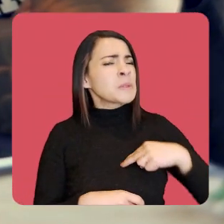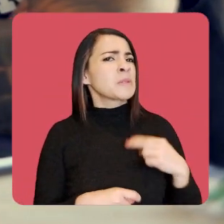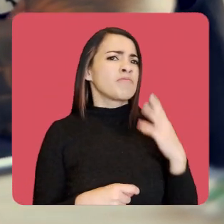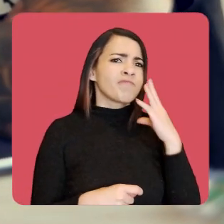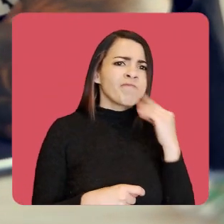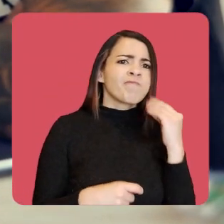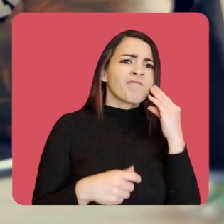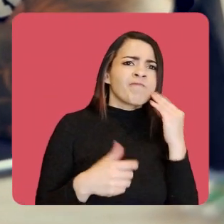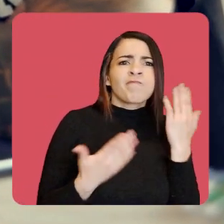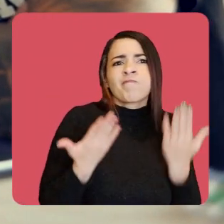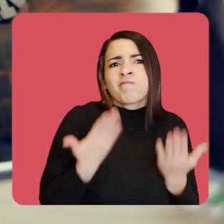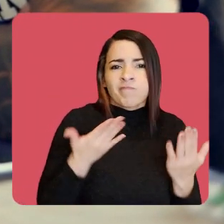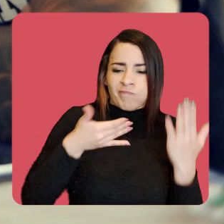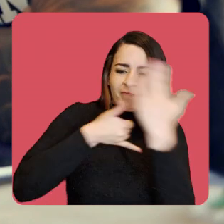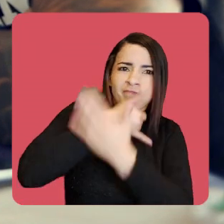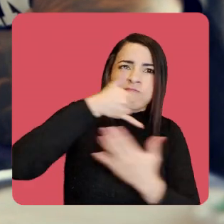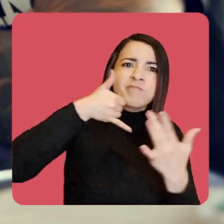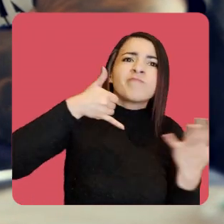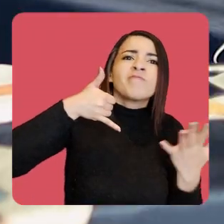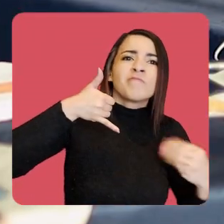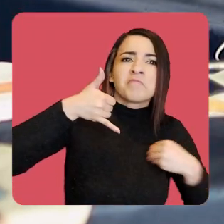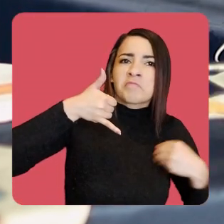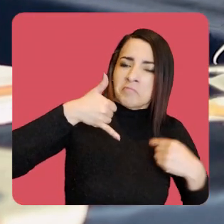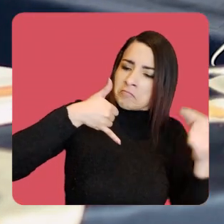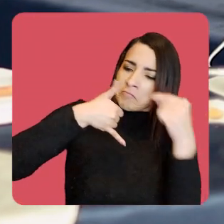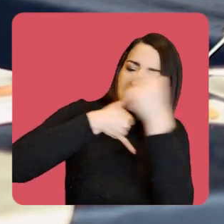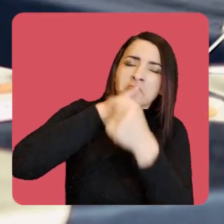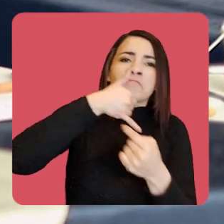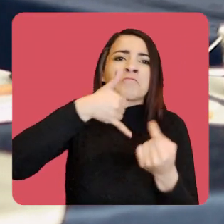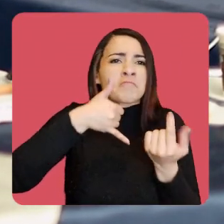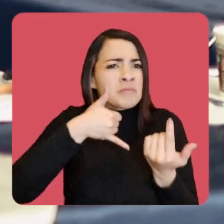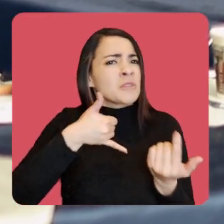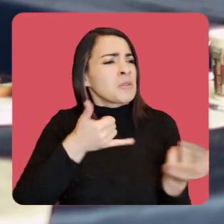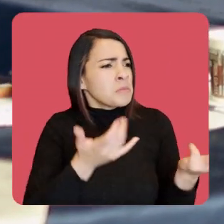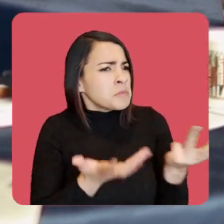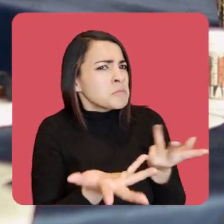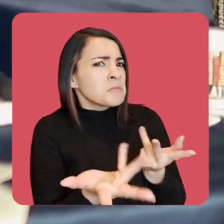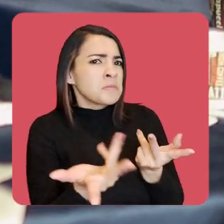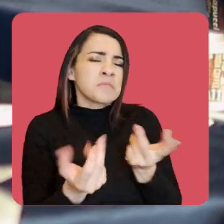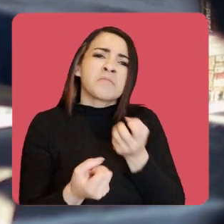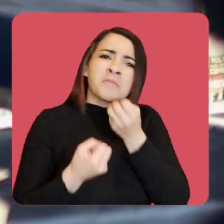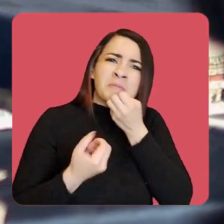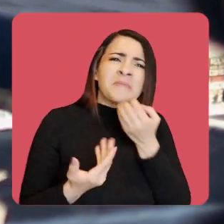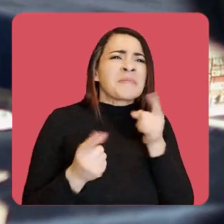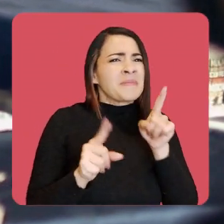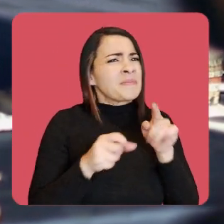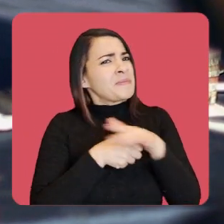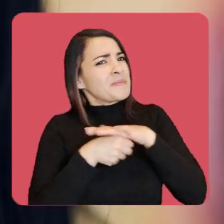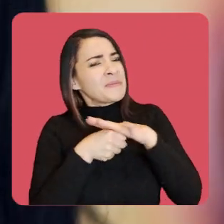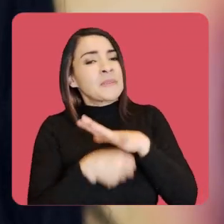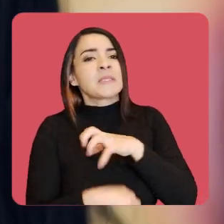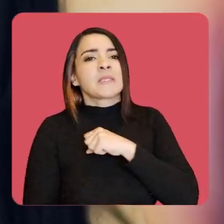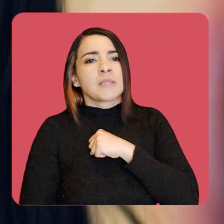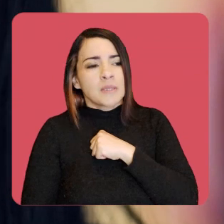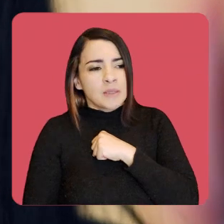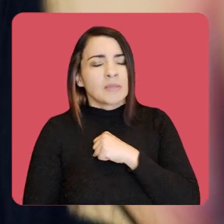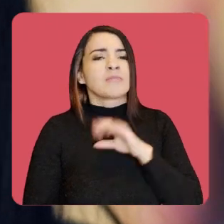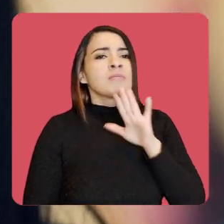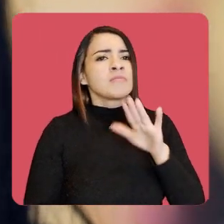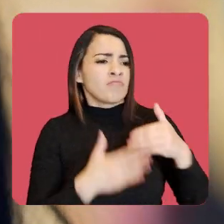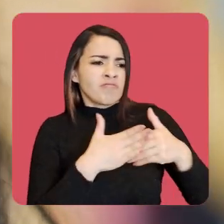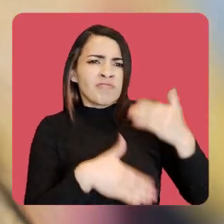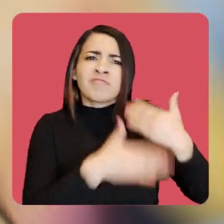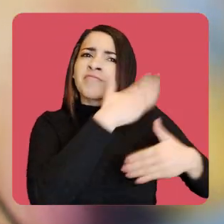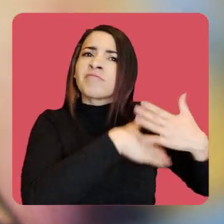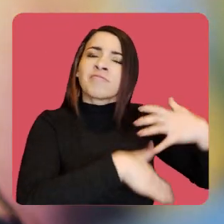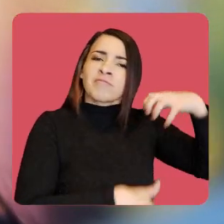diferentes situaciones, depende de las regiones geográficas del país, entonces es una lectura muy bonita, pero también muy cruda, personalmente empezaba que